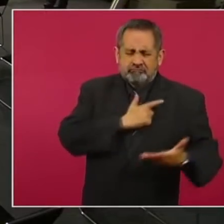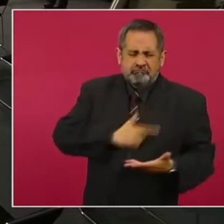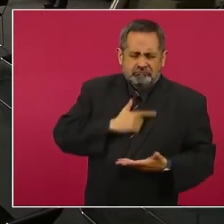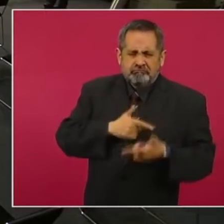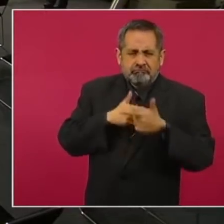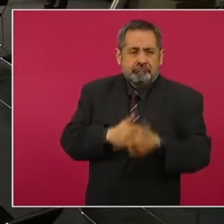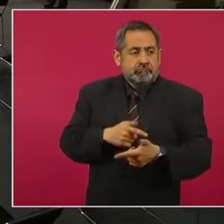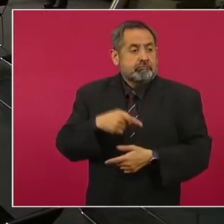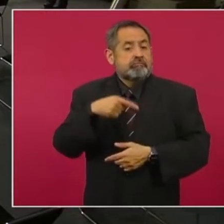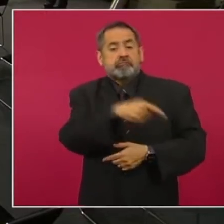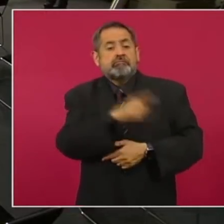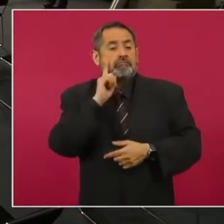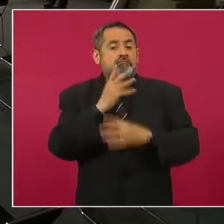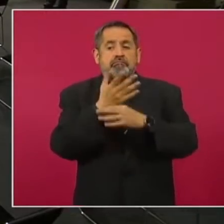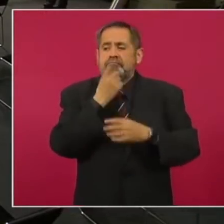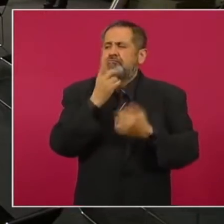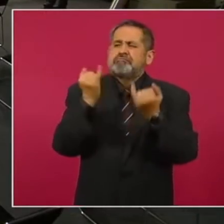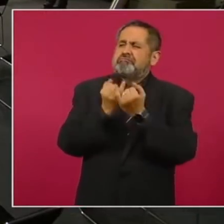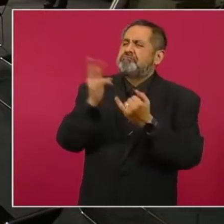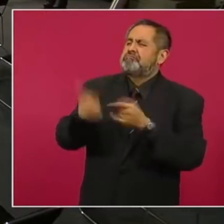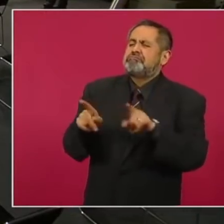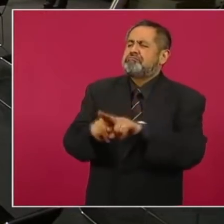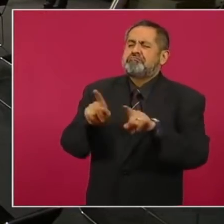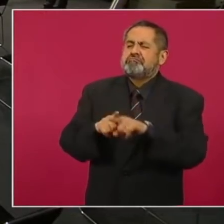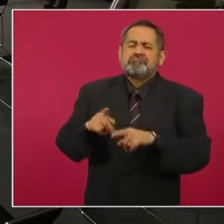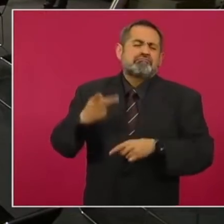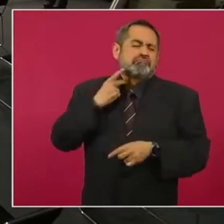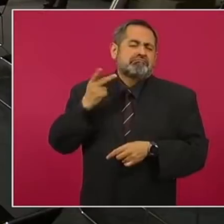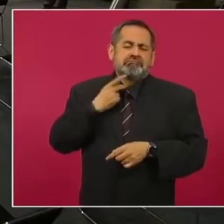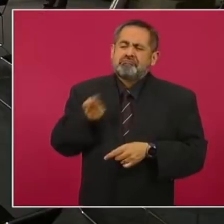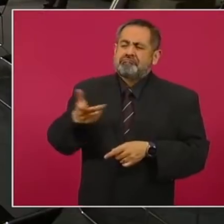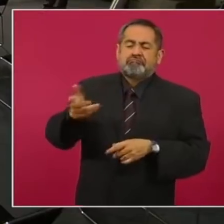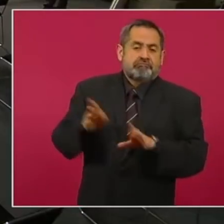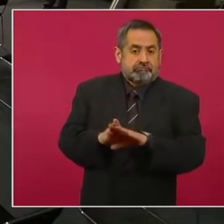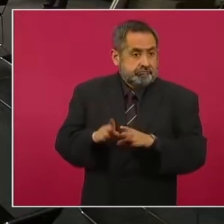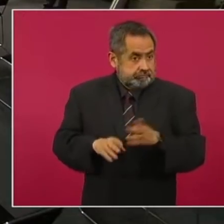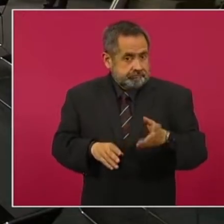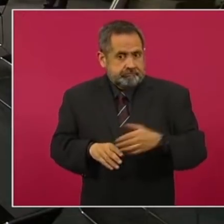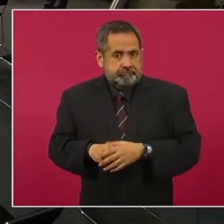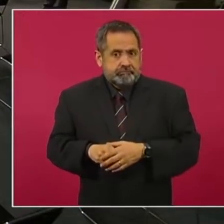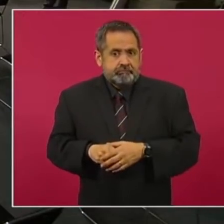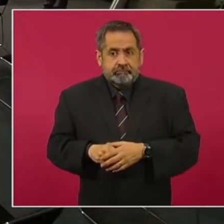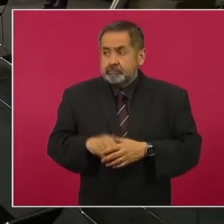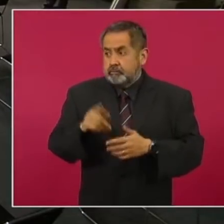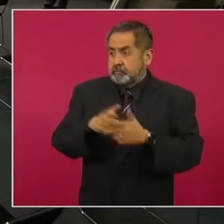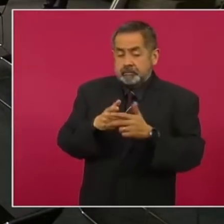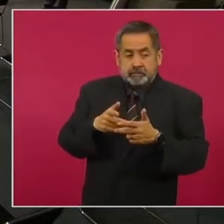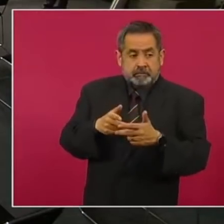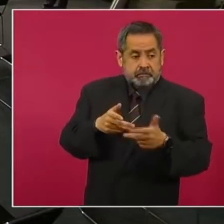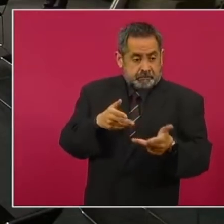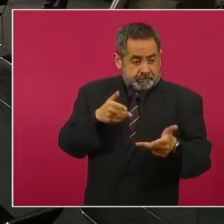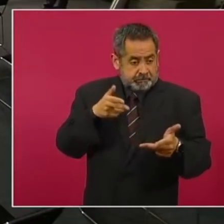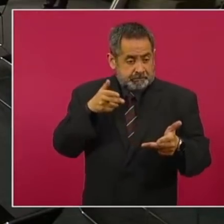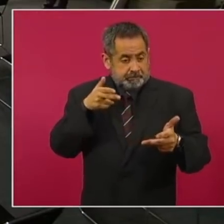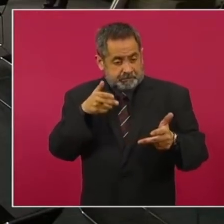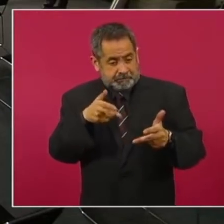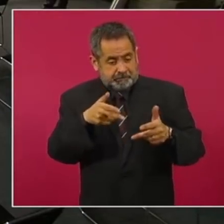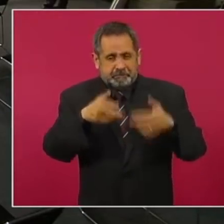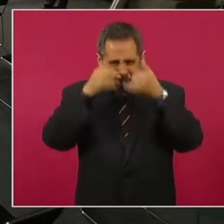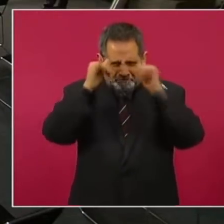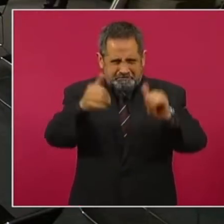la equipara con el mundo de la política, asegurando, cito textualmente, que si no matas bien, la corrida nunca es